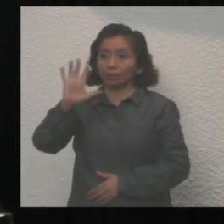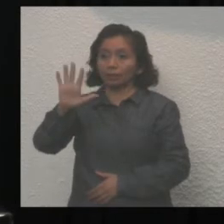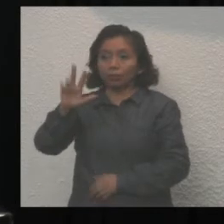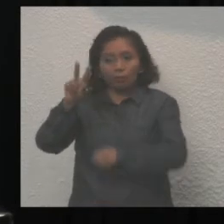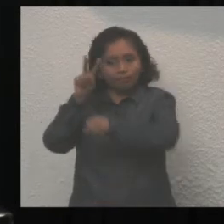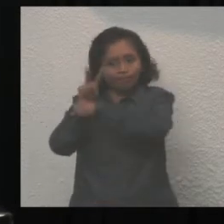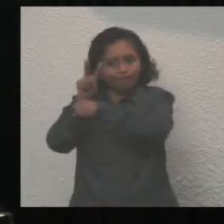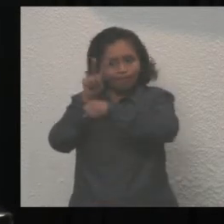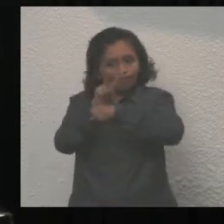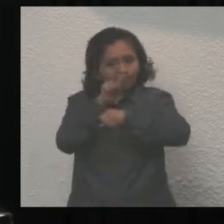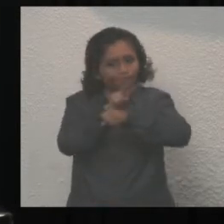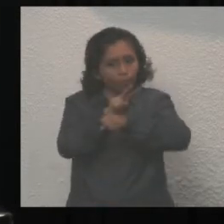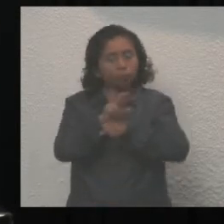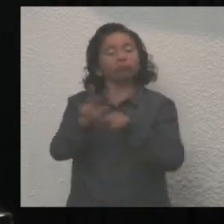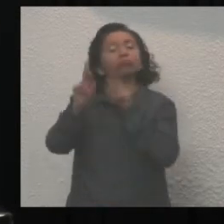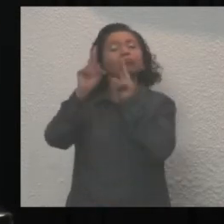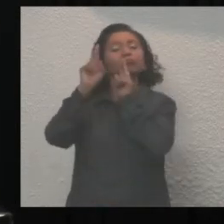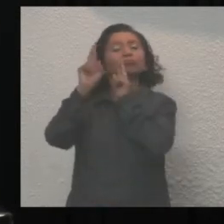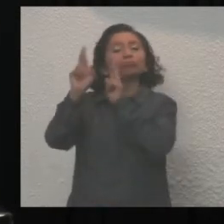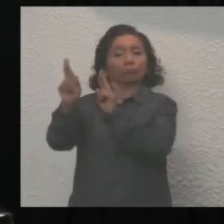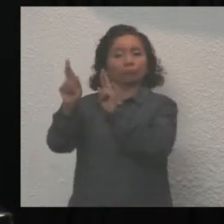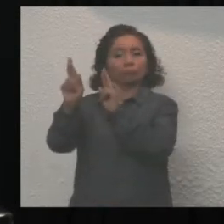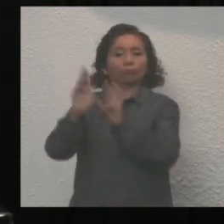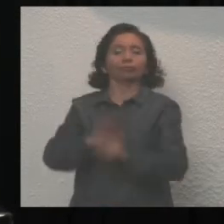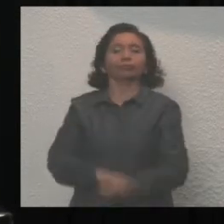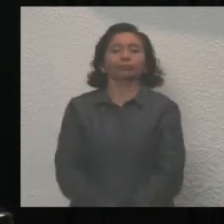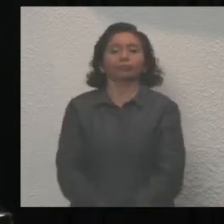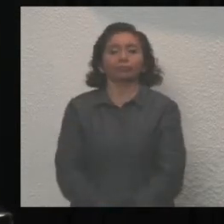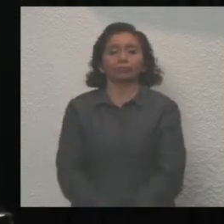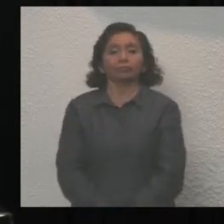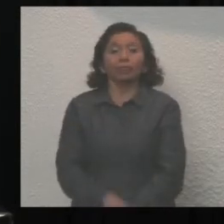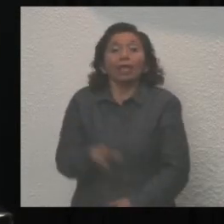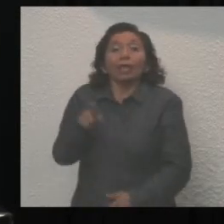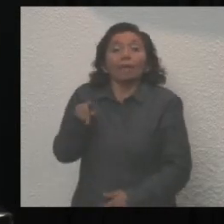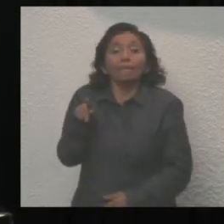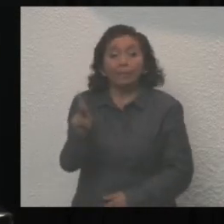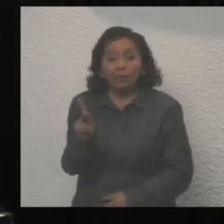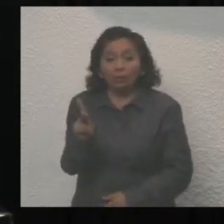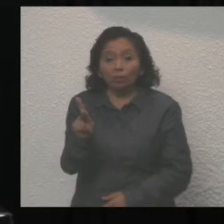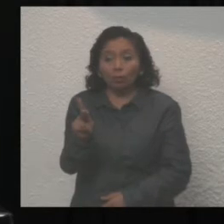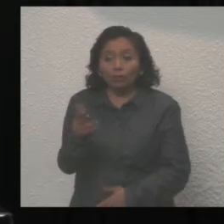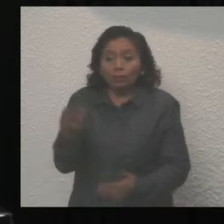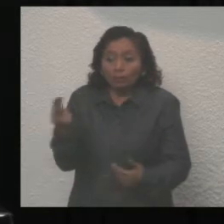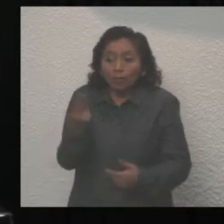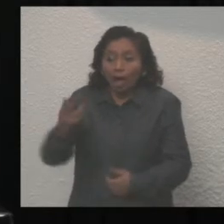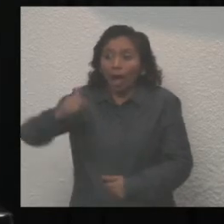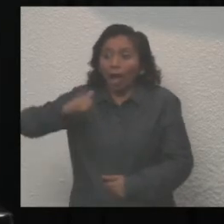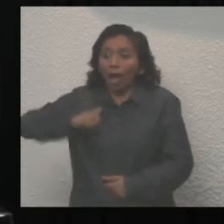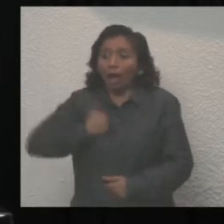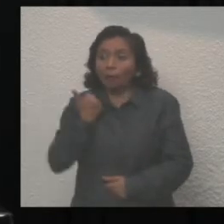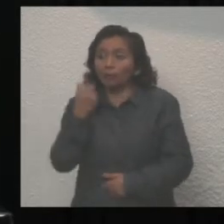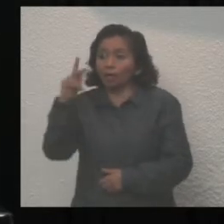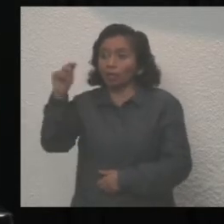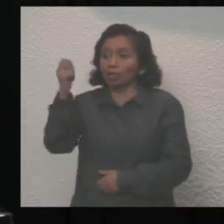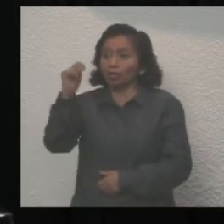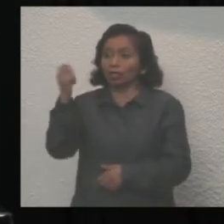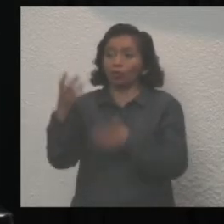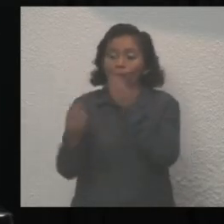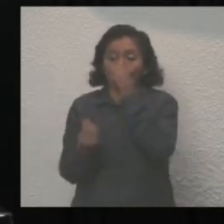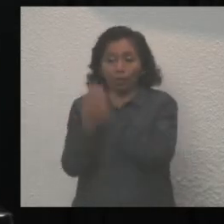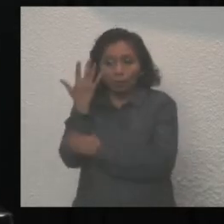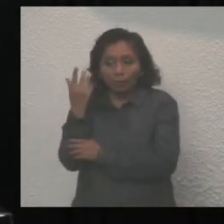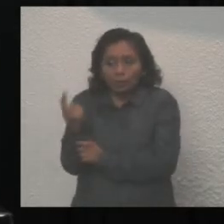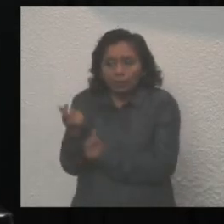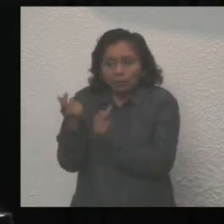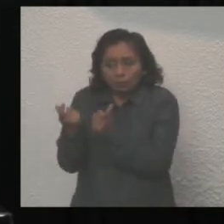vigilancia digno de admirar. Pero tenemos que aprovechar esa nueva tecnología y esa nueva inversión que ya